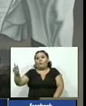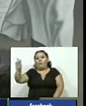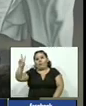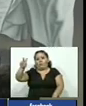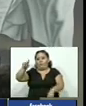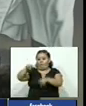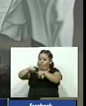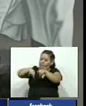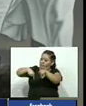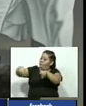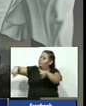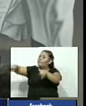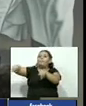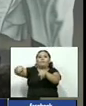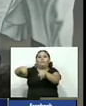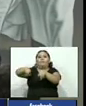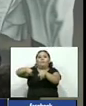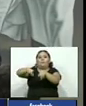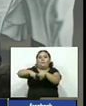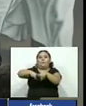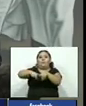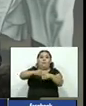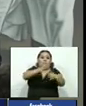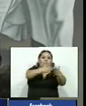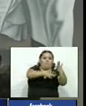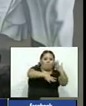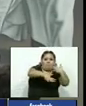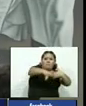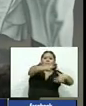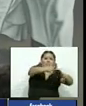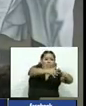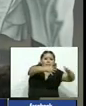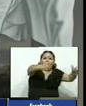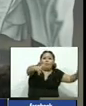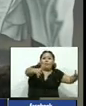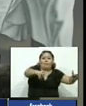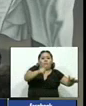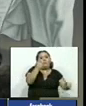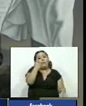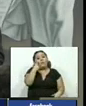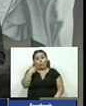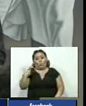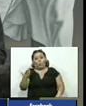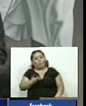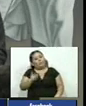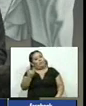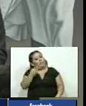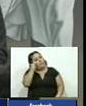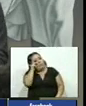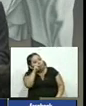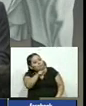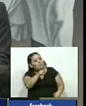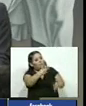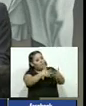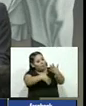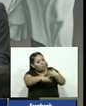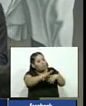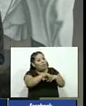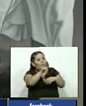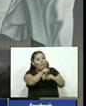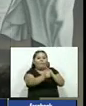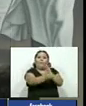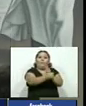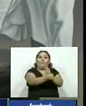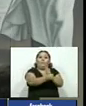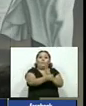cuadrados de aguas territoriales nuestro país debería estar viendo el mar debería estar desarrollando más hacia el